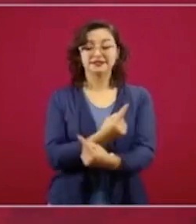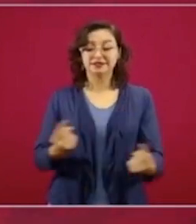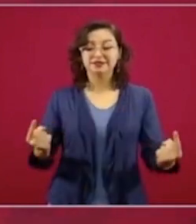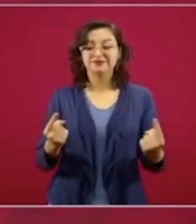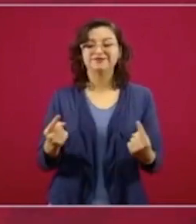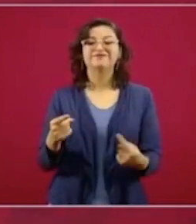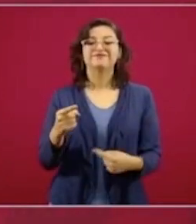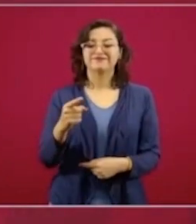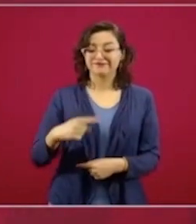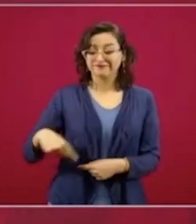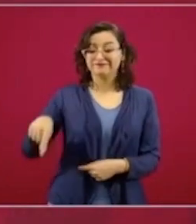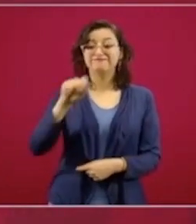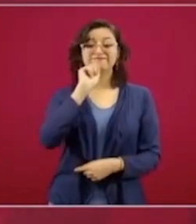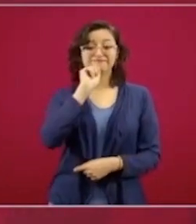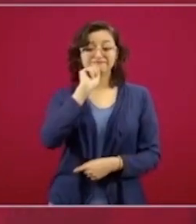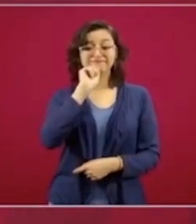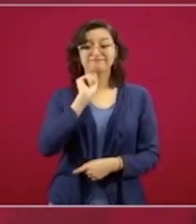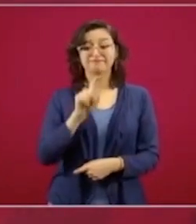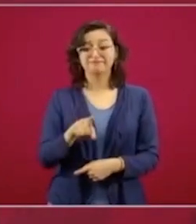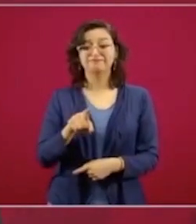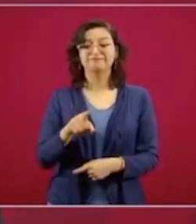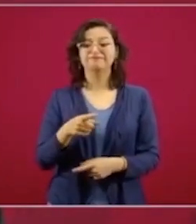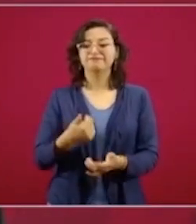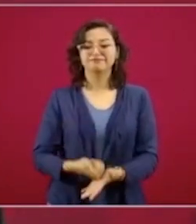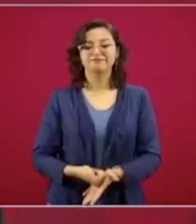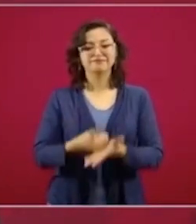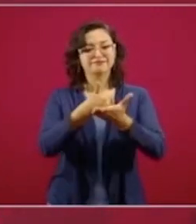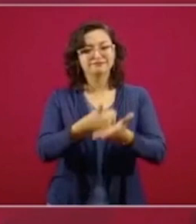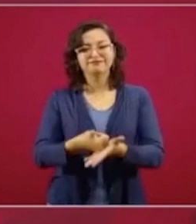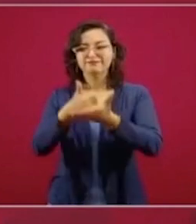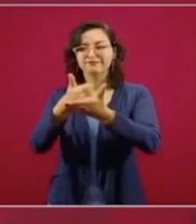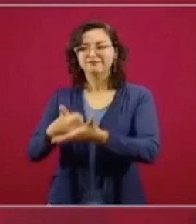ayudando,